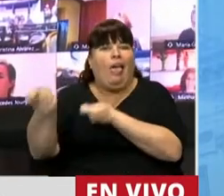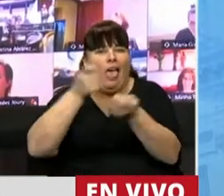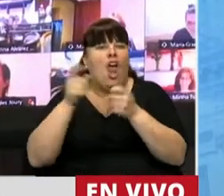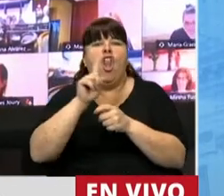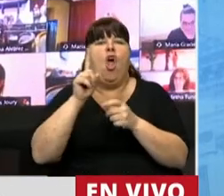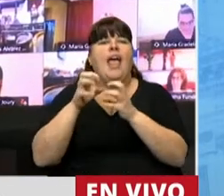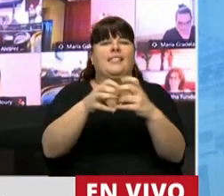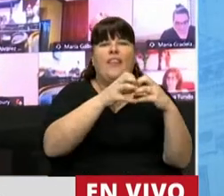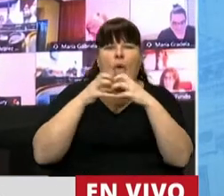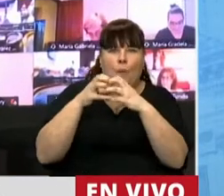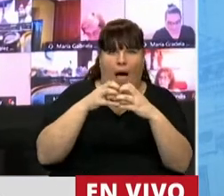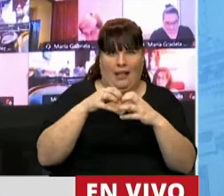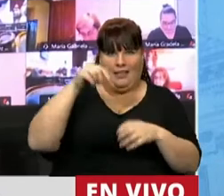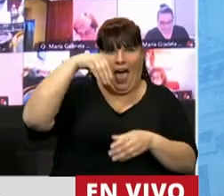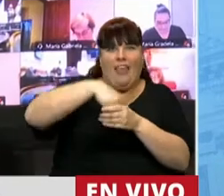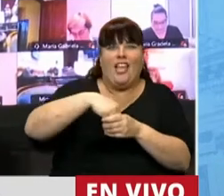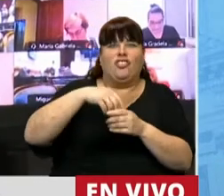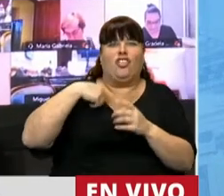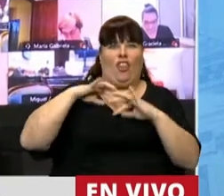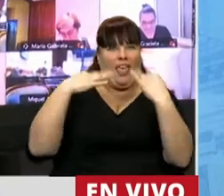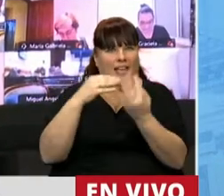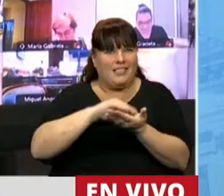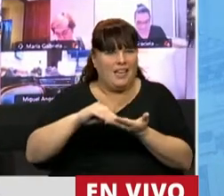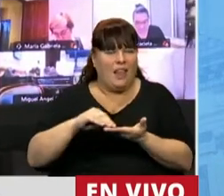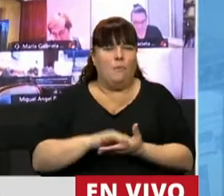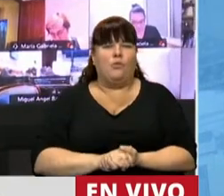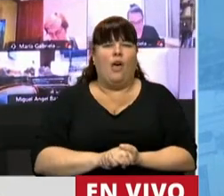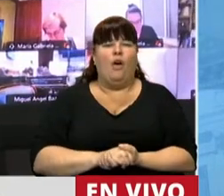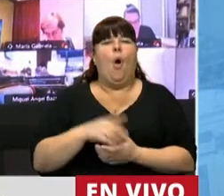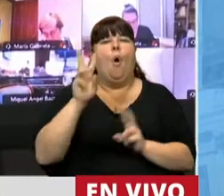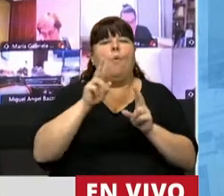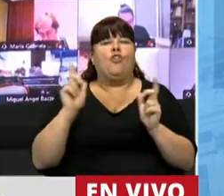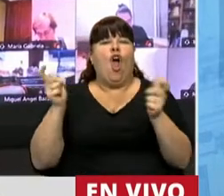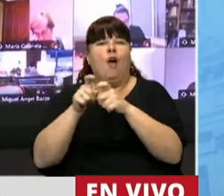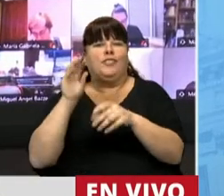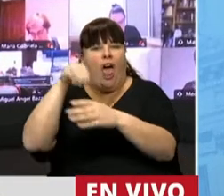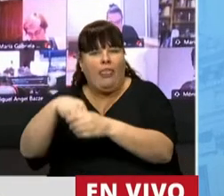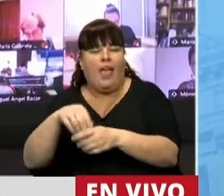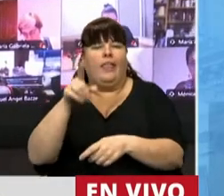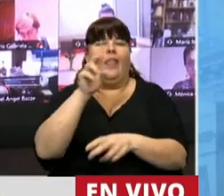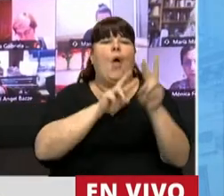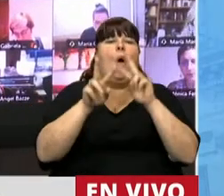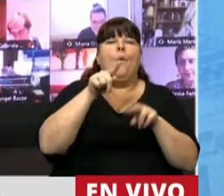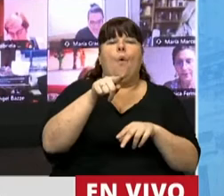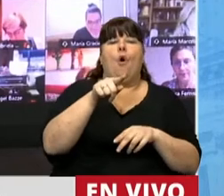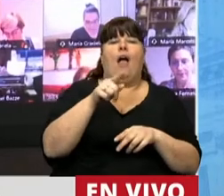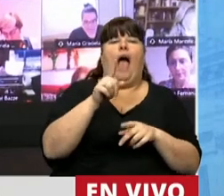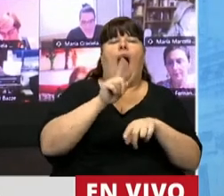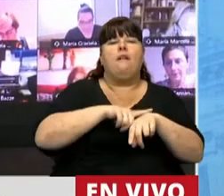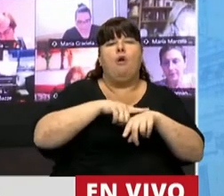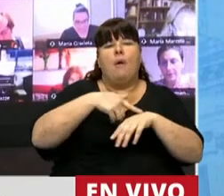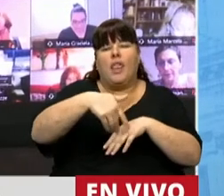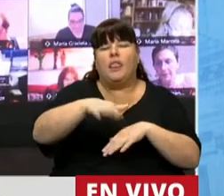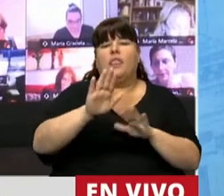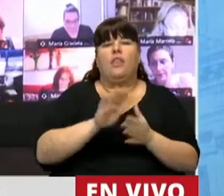y no de la discusión que tenemos que dar dentro de nuestra Cámara, están logrando aumentar sus comisiones, están logrando que en determinado momento